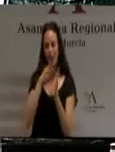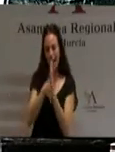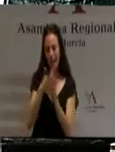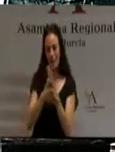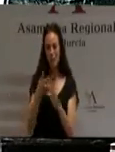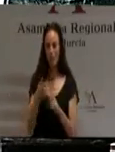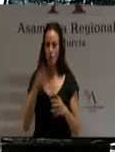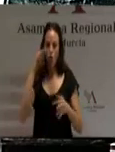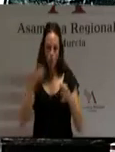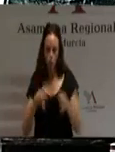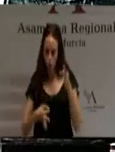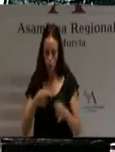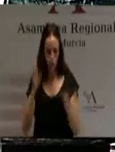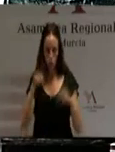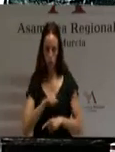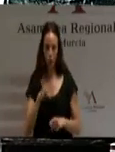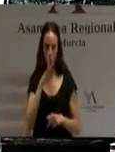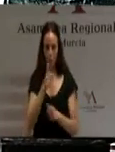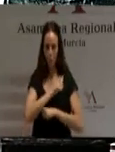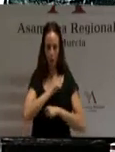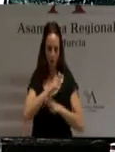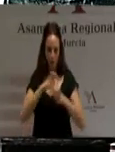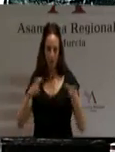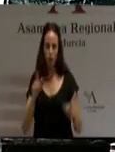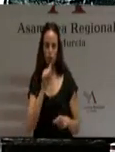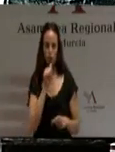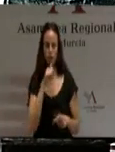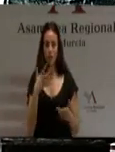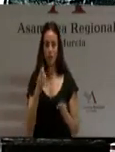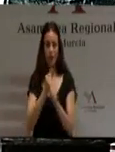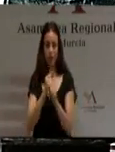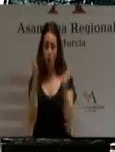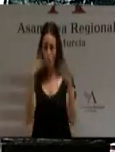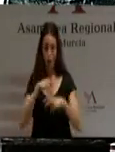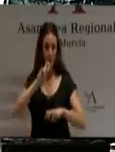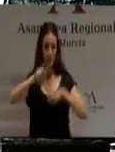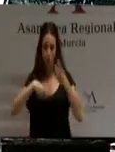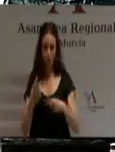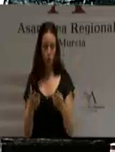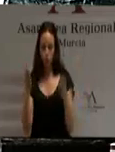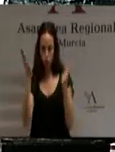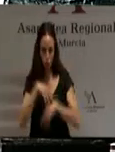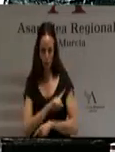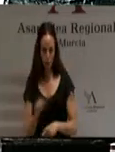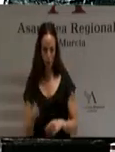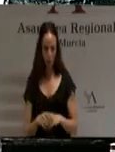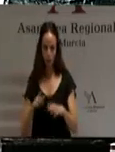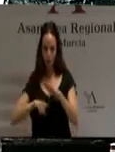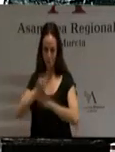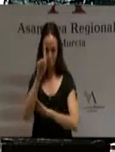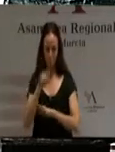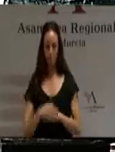casi todas las familias. Si no hay empleo, no habrá recuperación. Para consolidar las todavía tibias